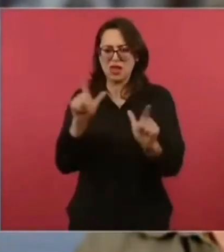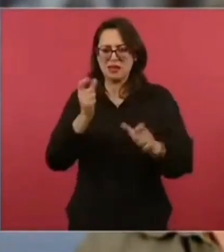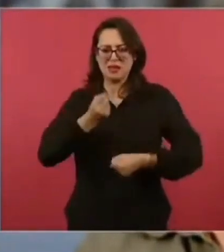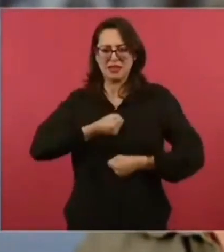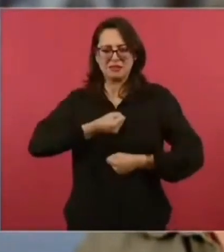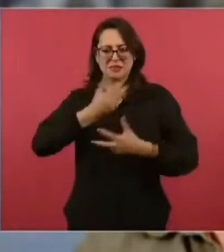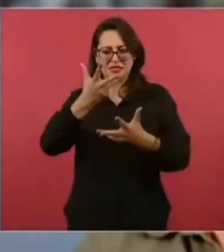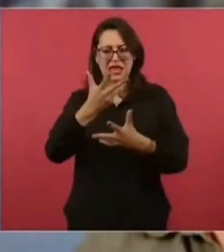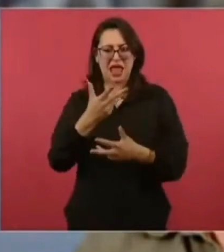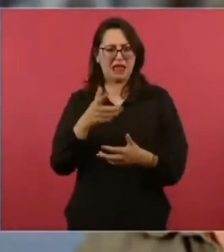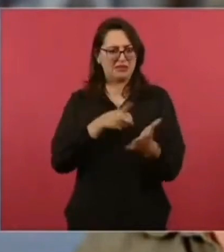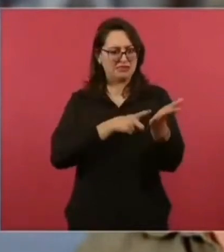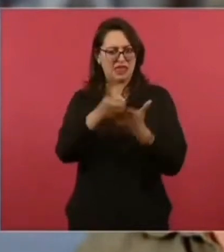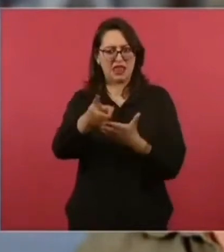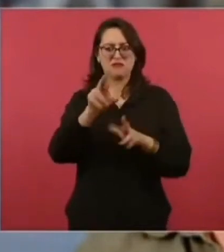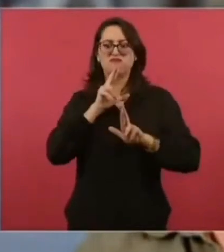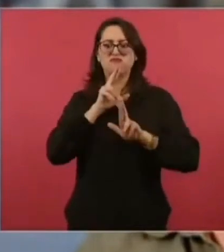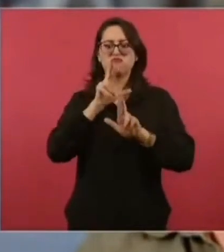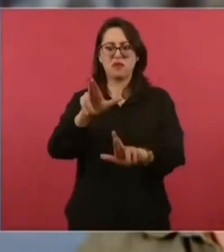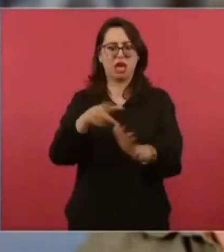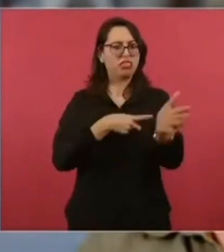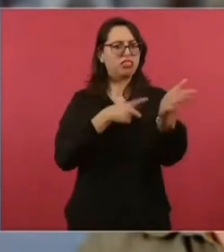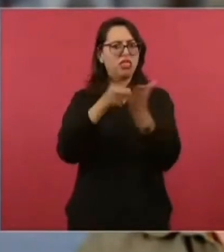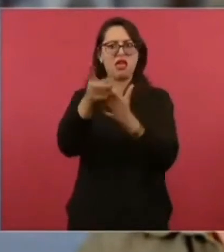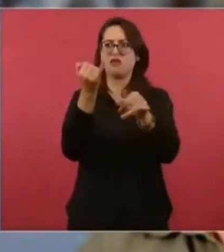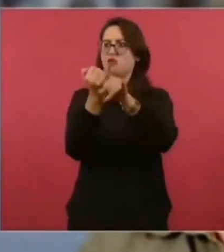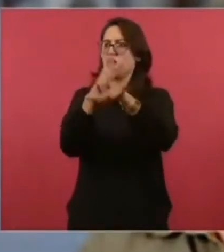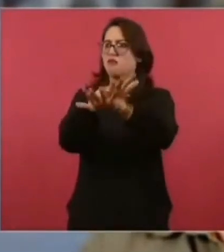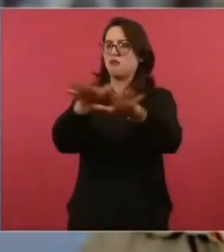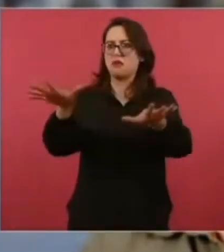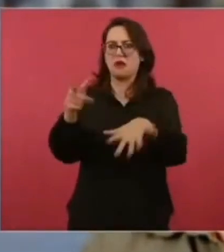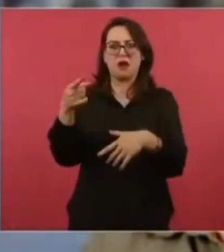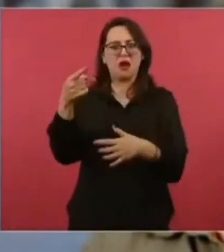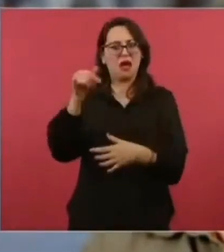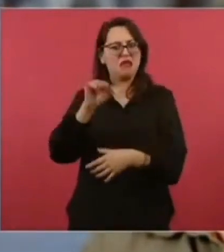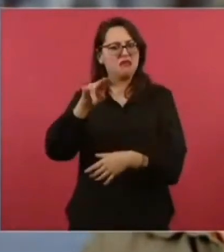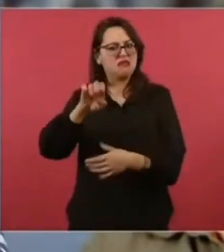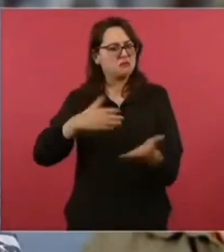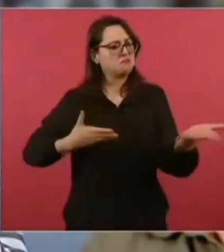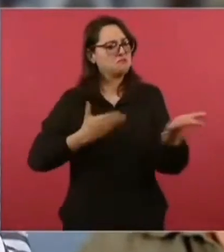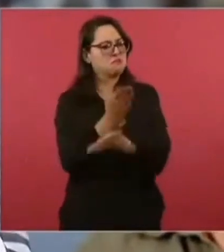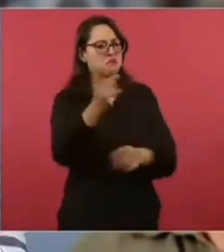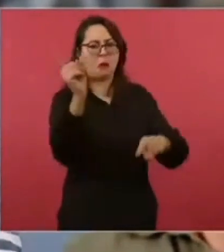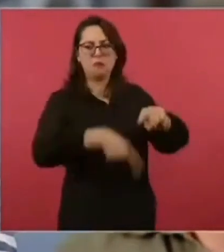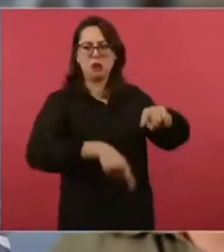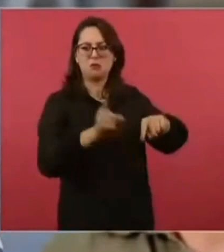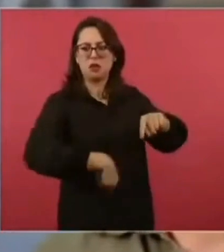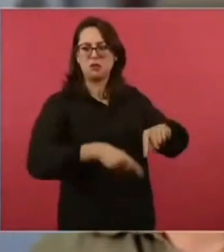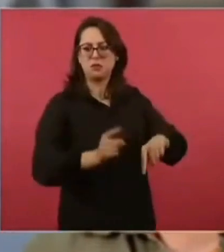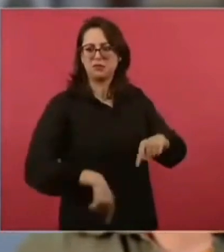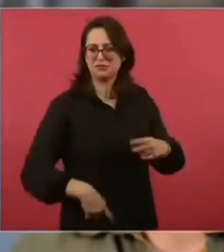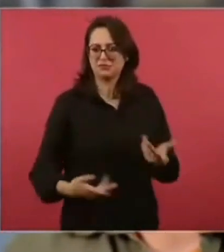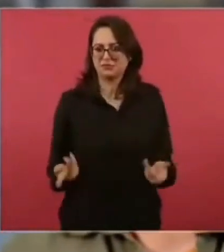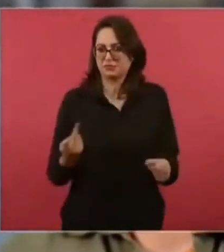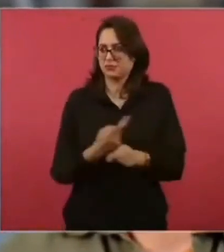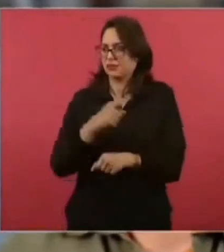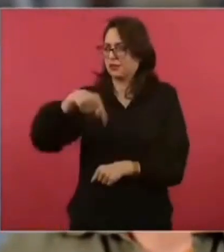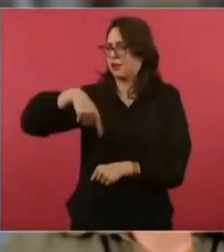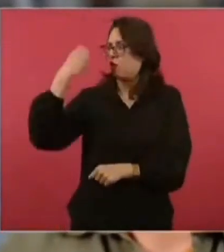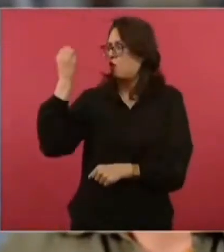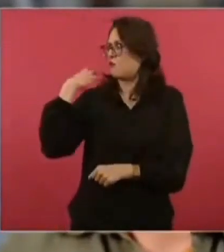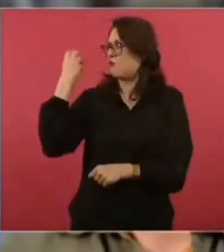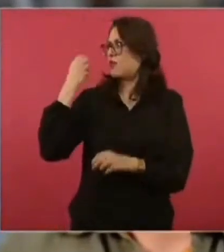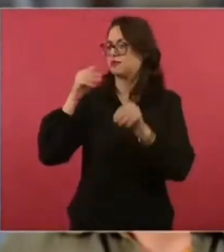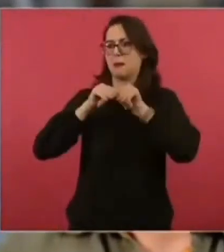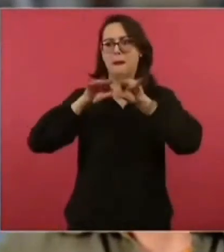réplica, al derecho a la información que tienen todas y todos los mexicanos, porque esta conferencia pues la ven muchísimas